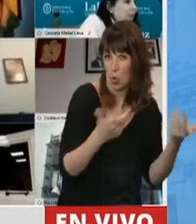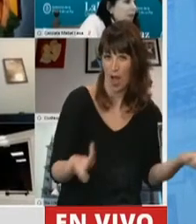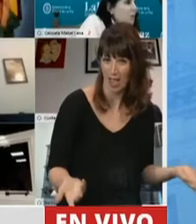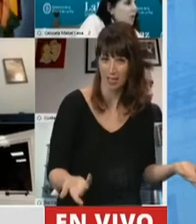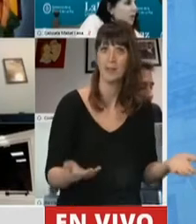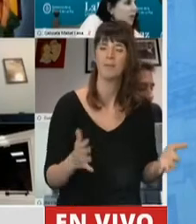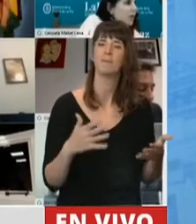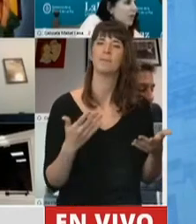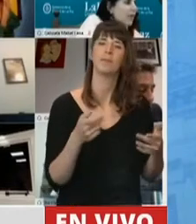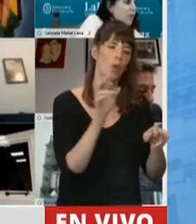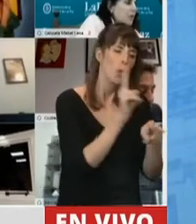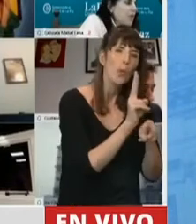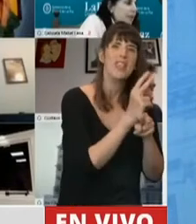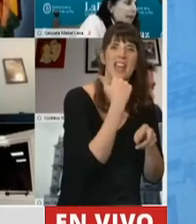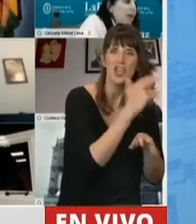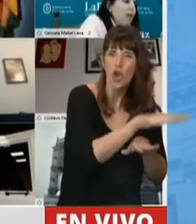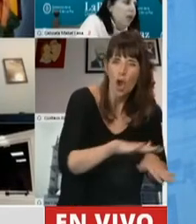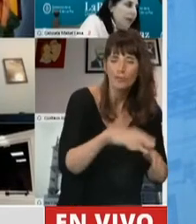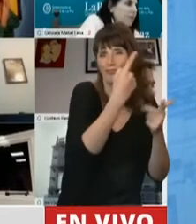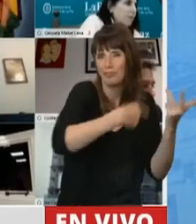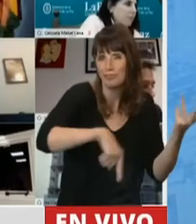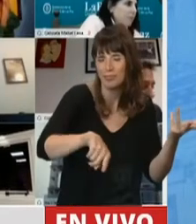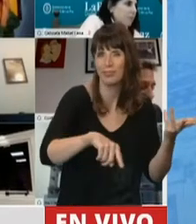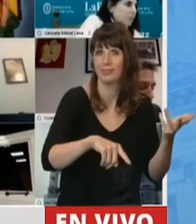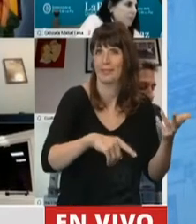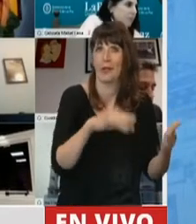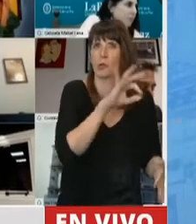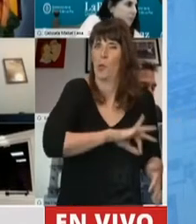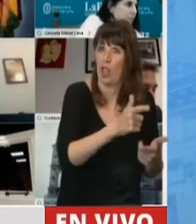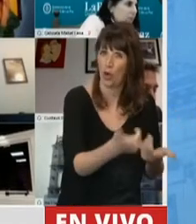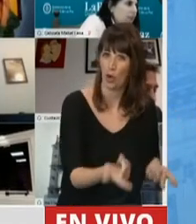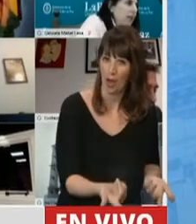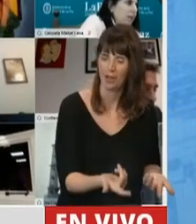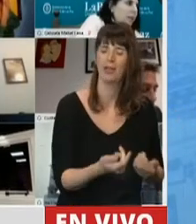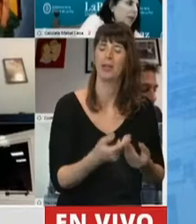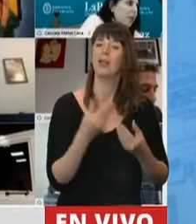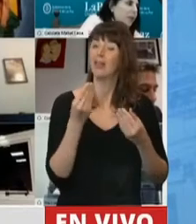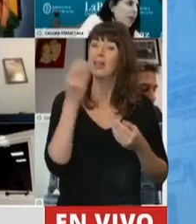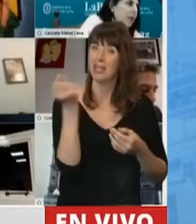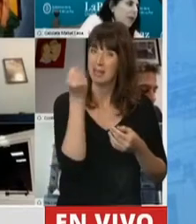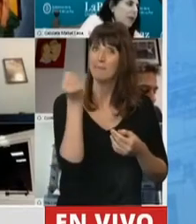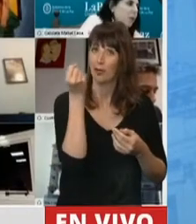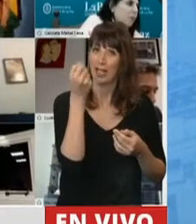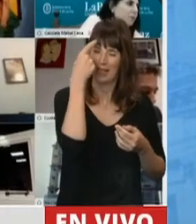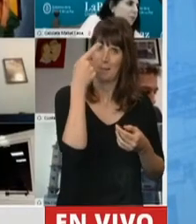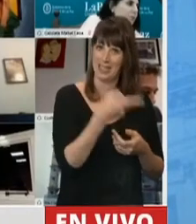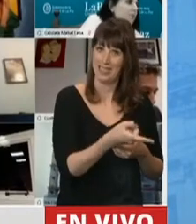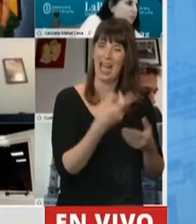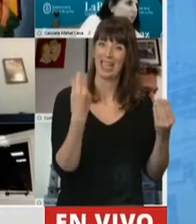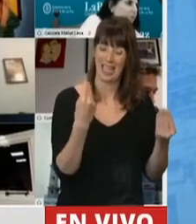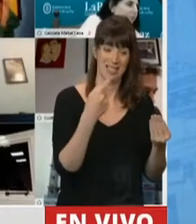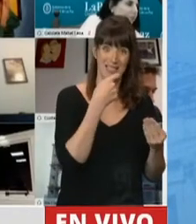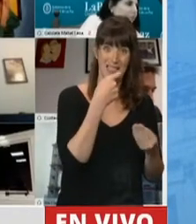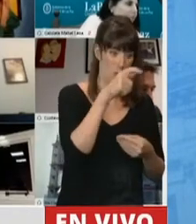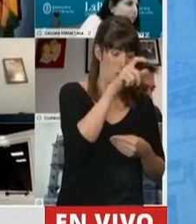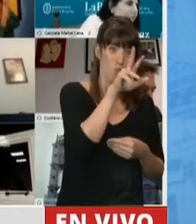efectivamente, pero además teniendo en claro que quienes tengan a su cargo de manera